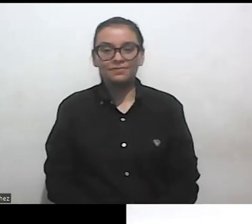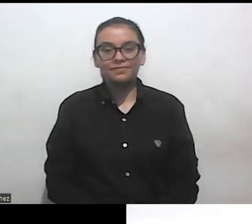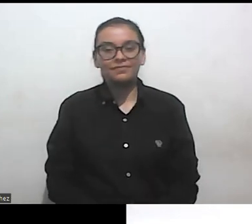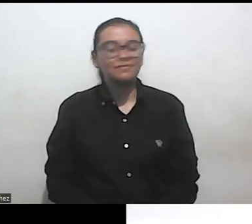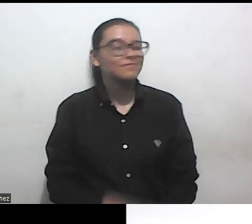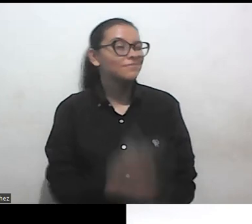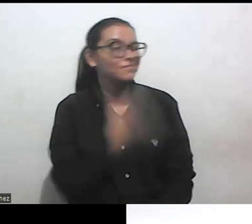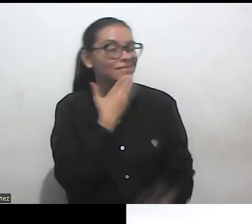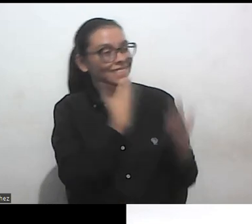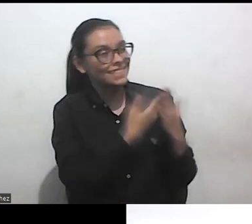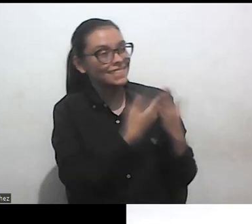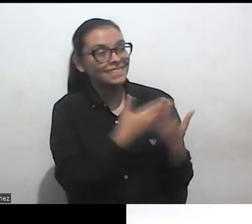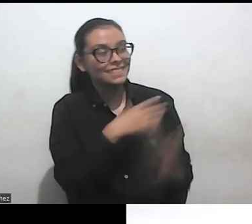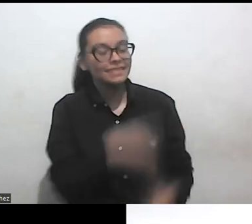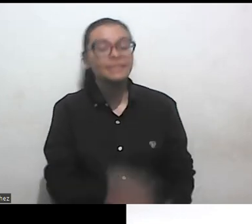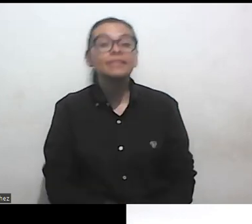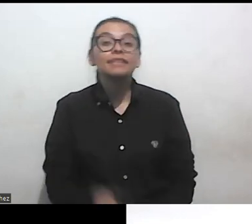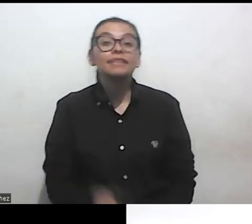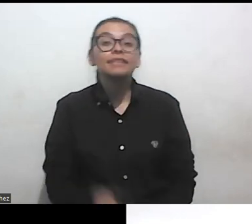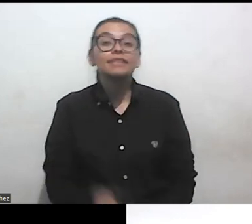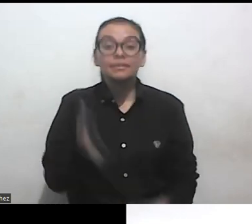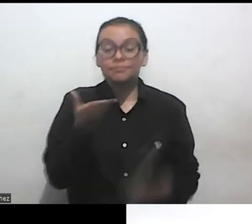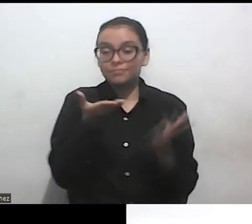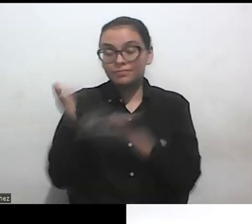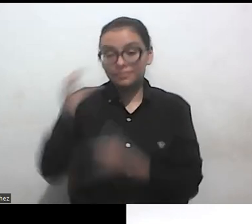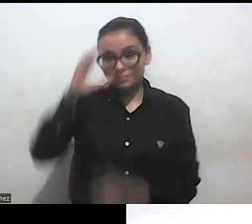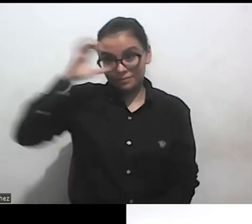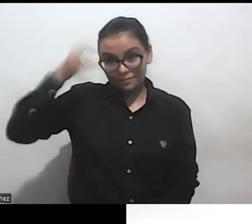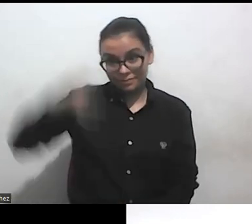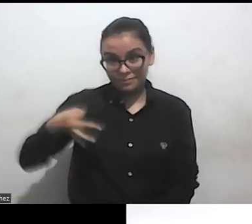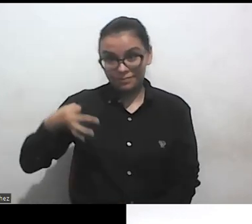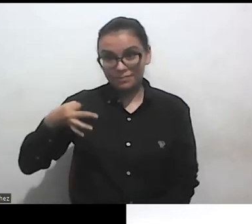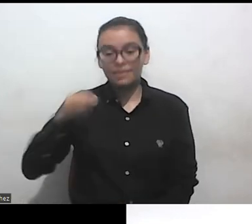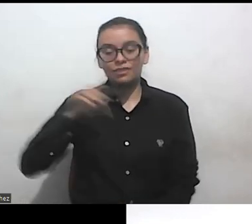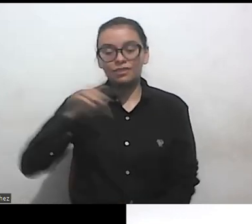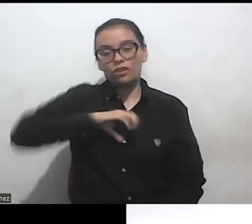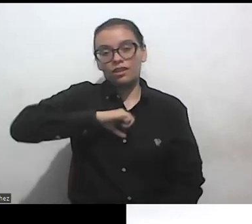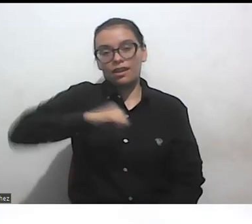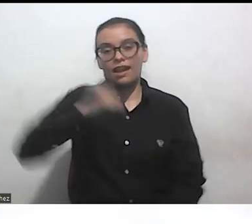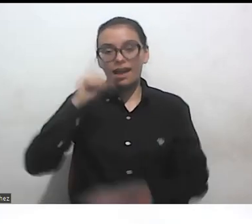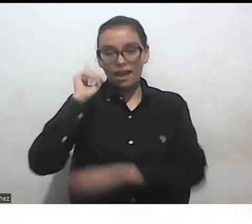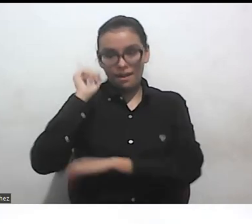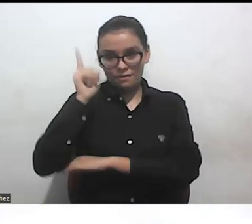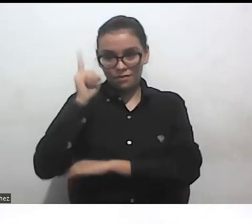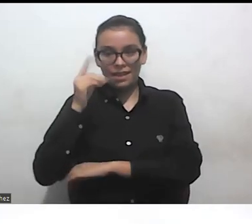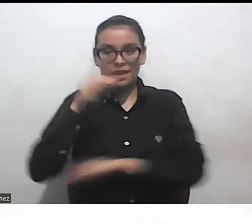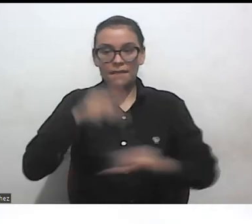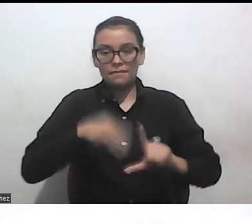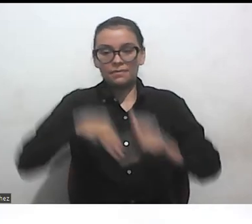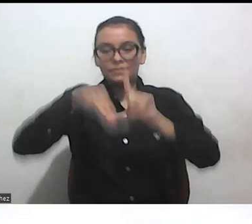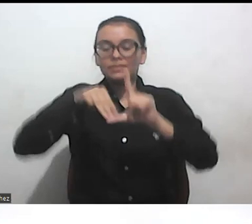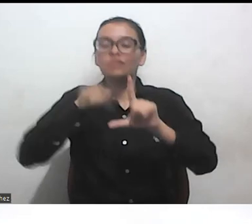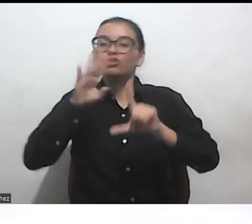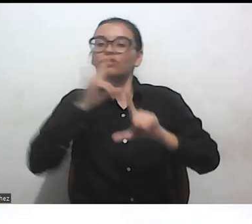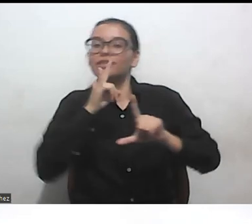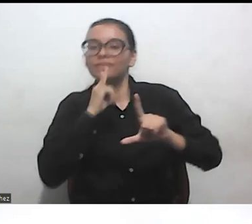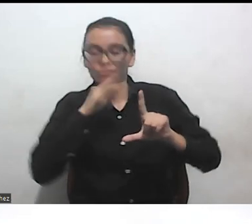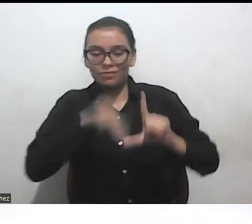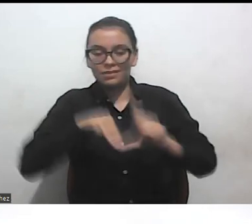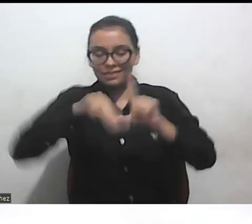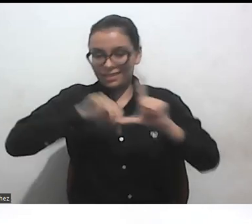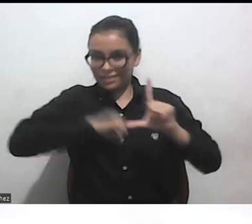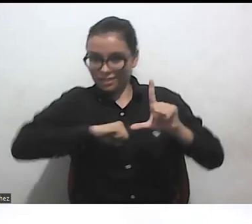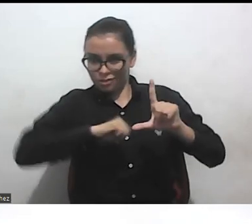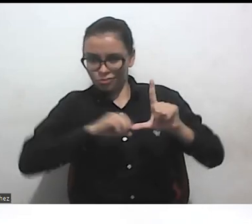quiero darle la bienvenida a Andrea Parra. Ella es abogada con una maestría en Ciencias en Derecho Estadounidense. Es miembro de la Barra del